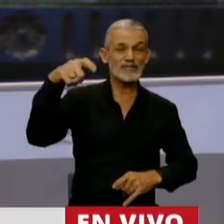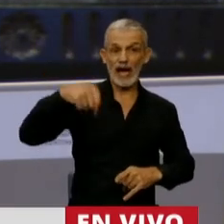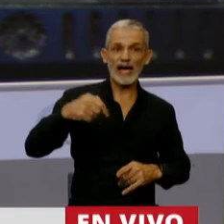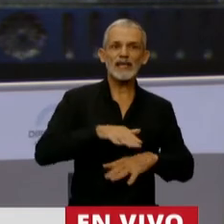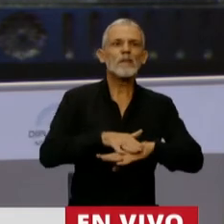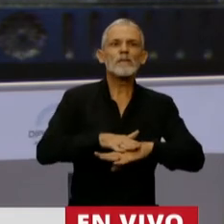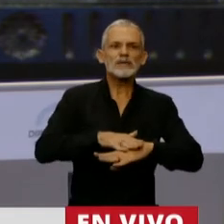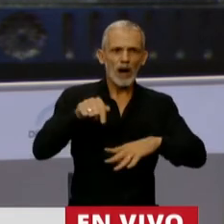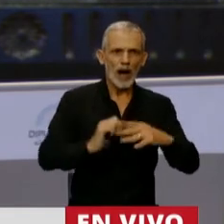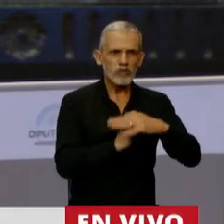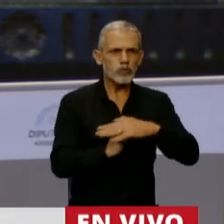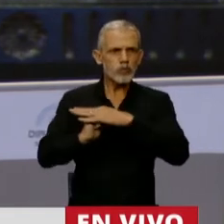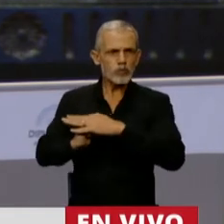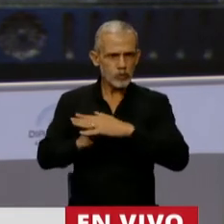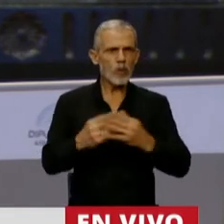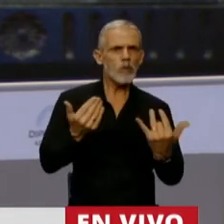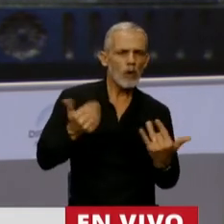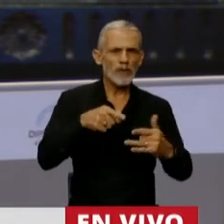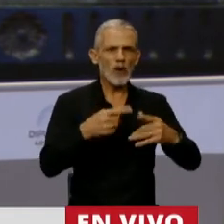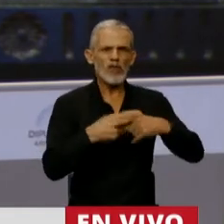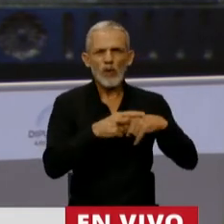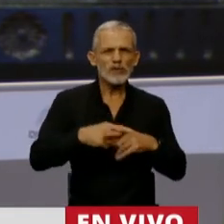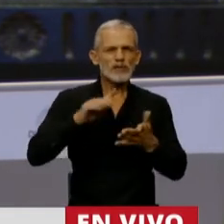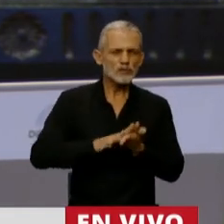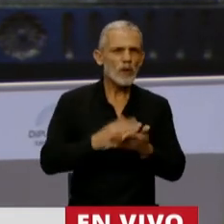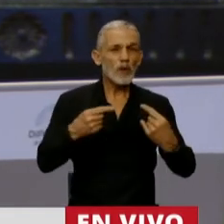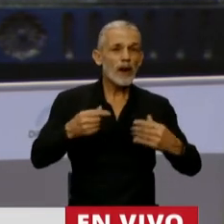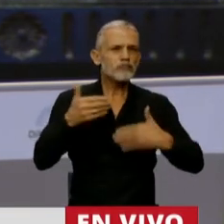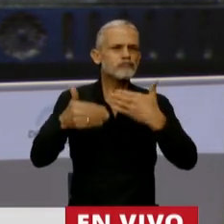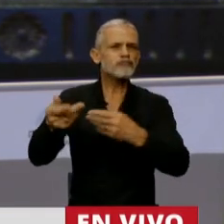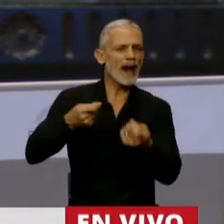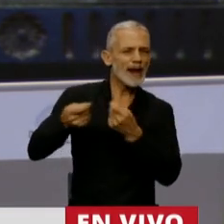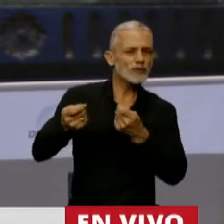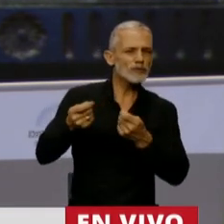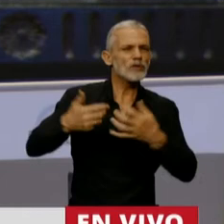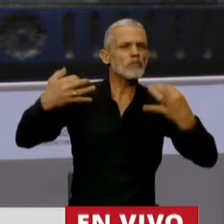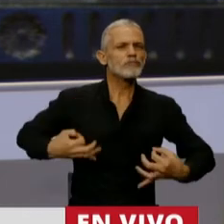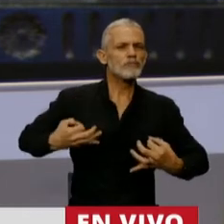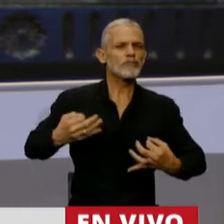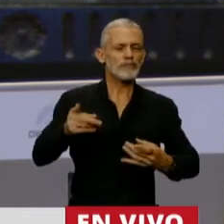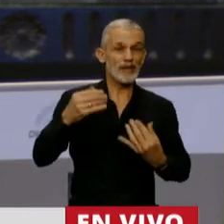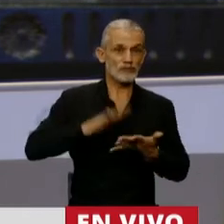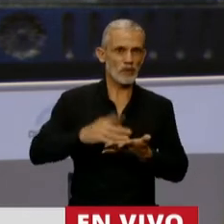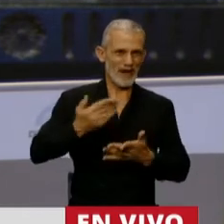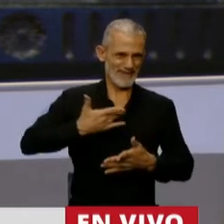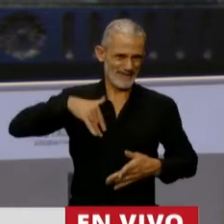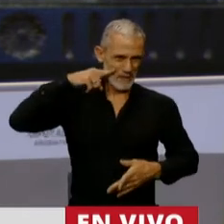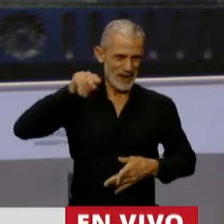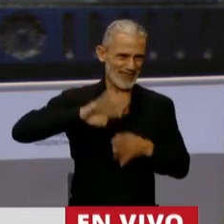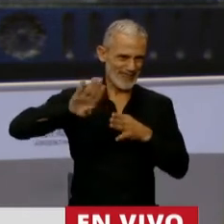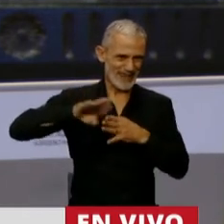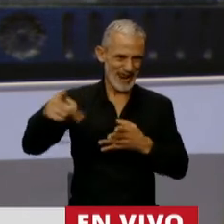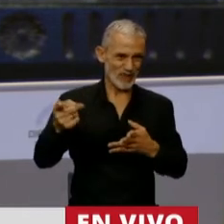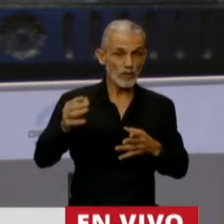este es el piso sobre los cuales vamos a discutir y vamos a llevar adelante una negociación digna y de pie con el Fondo Monetario